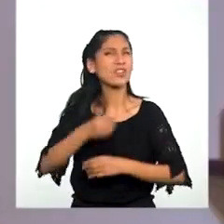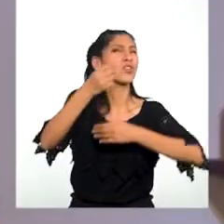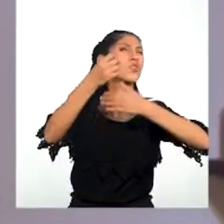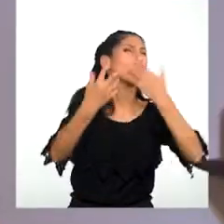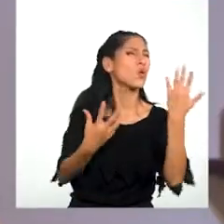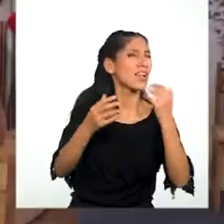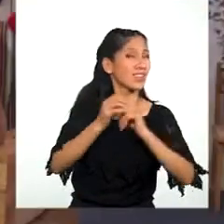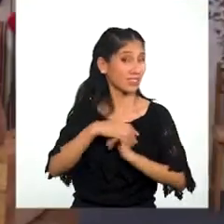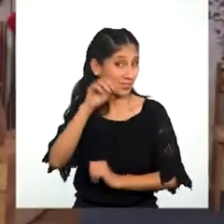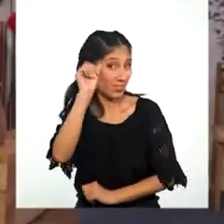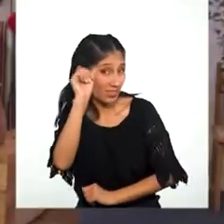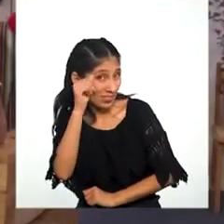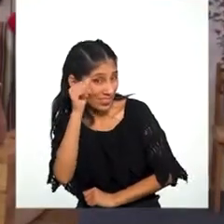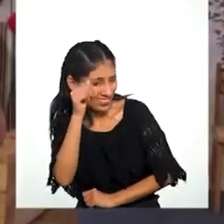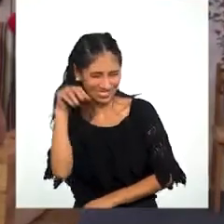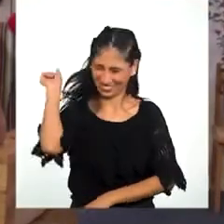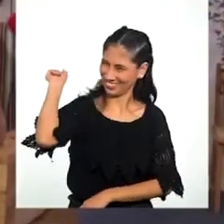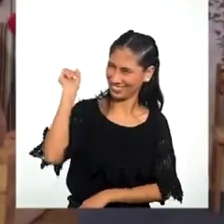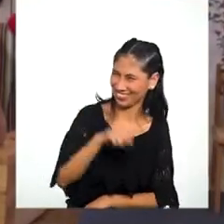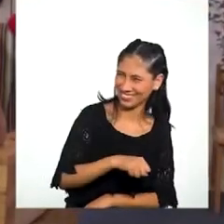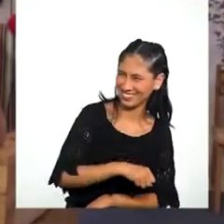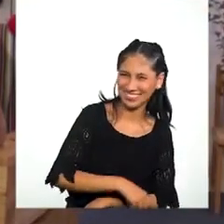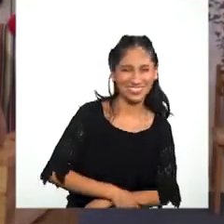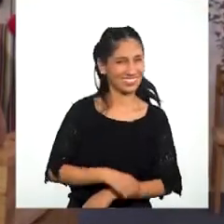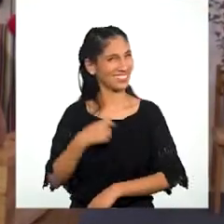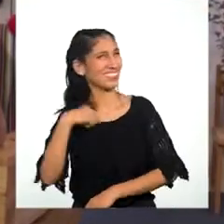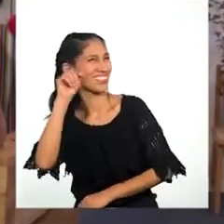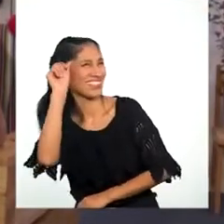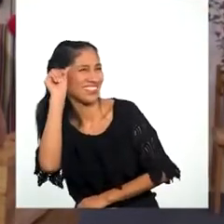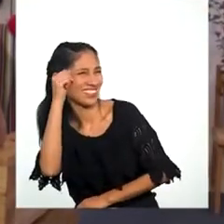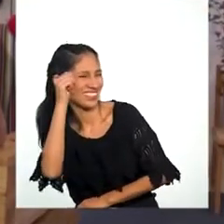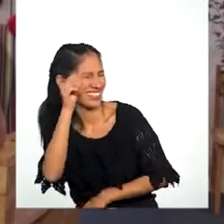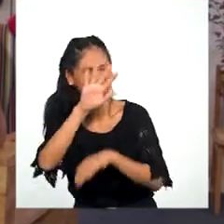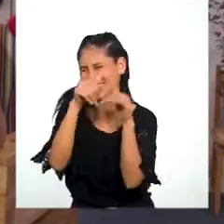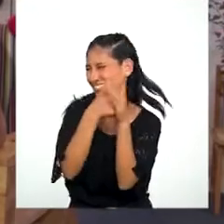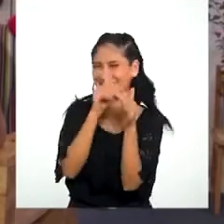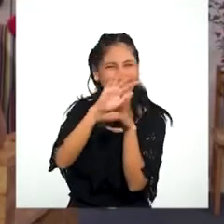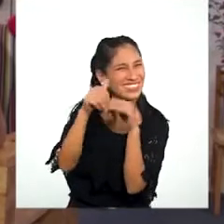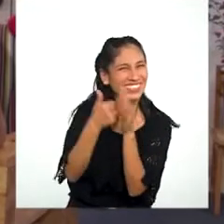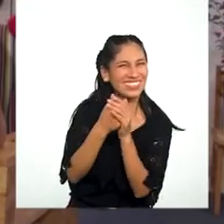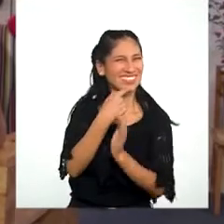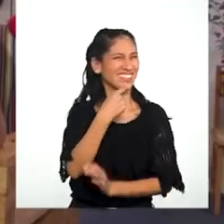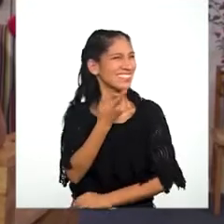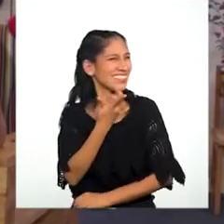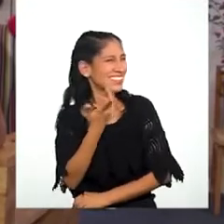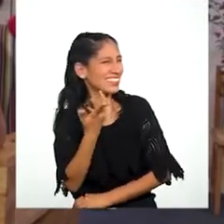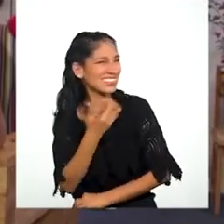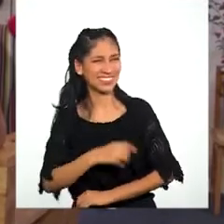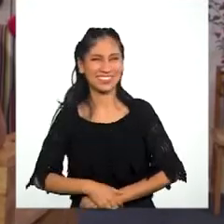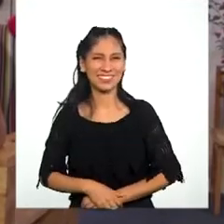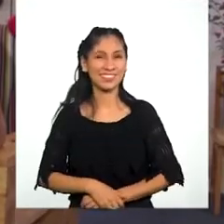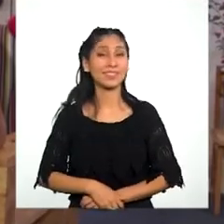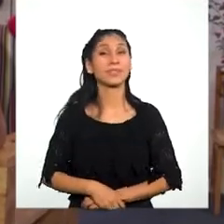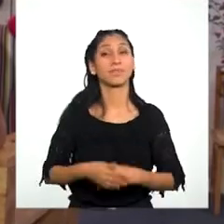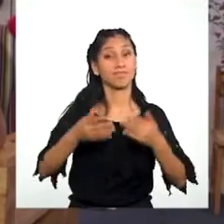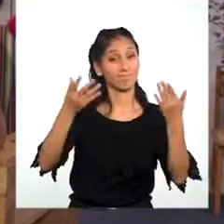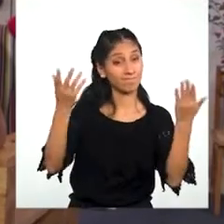son, Chancay? ¿Recuerdas? ¡Claro que sí! Yo me acuerdo Taditito Decía que debemos